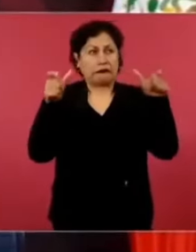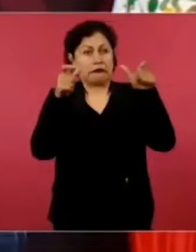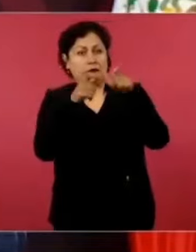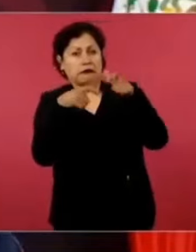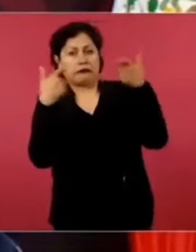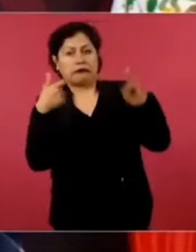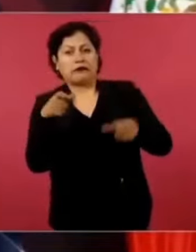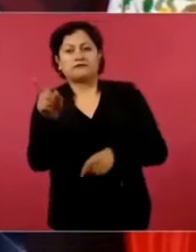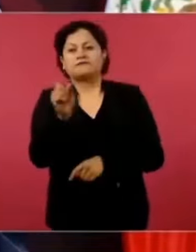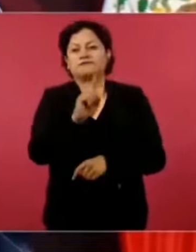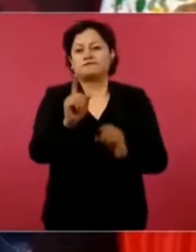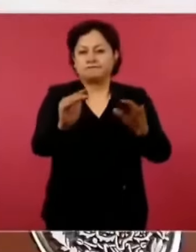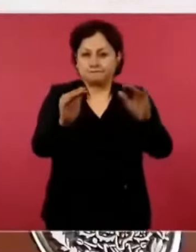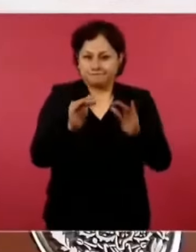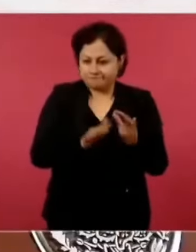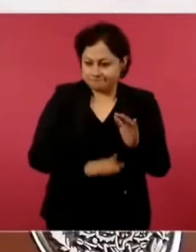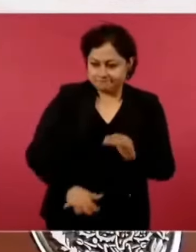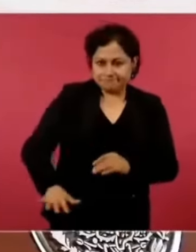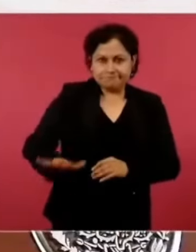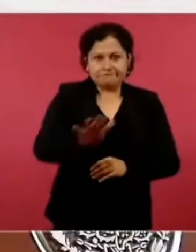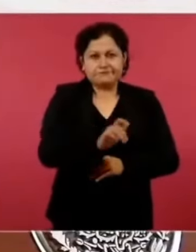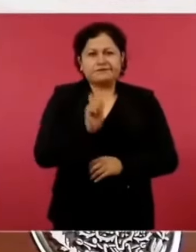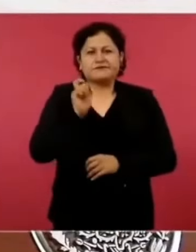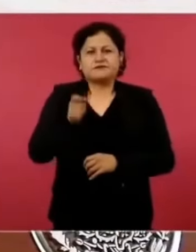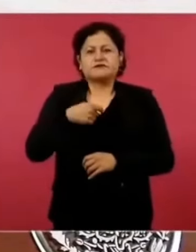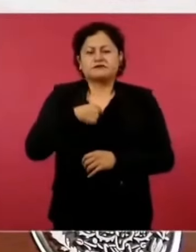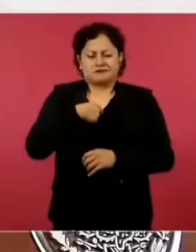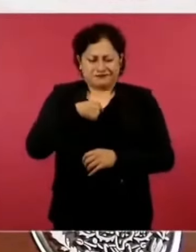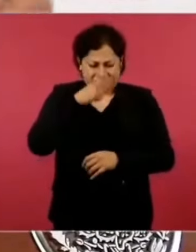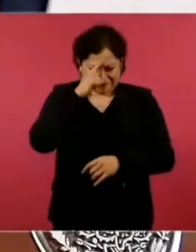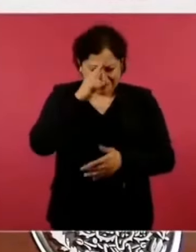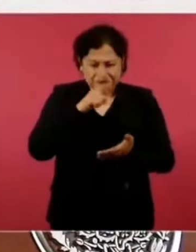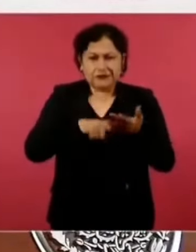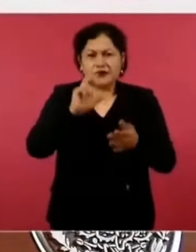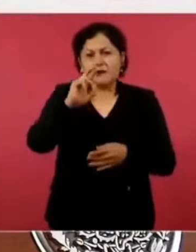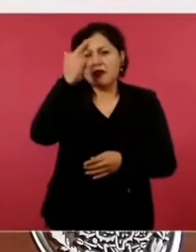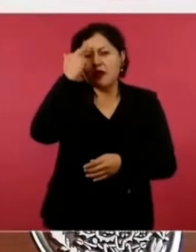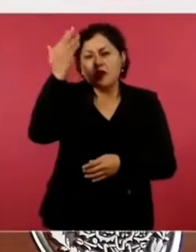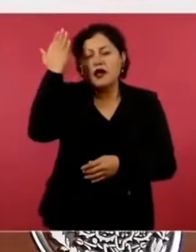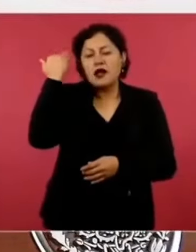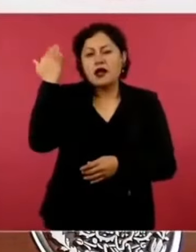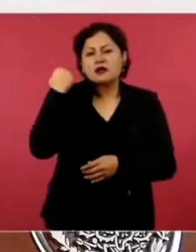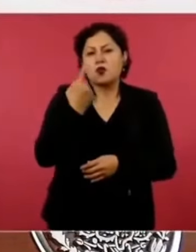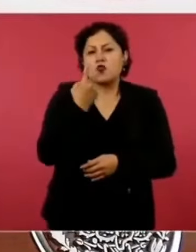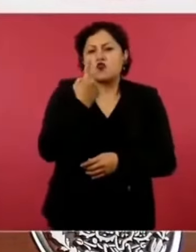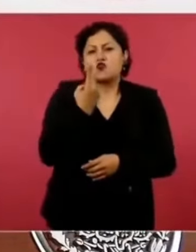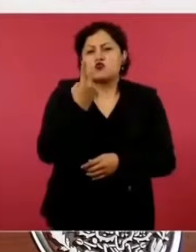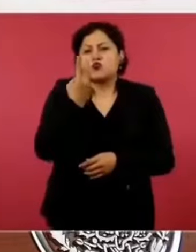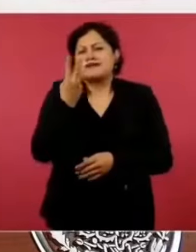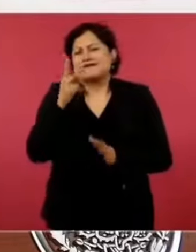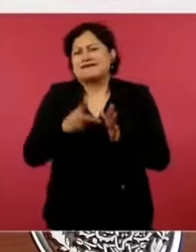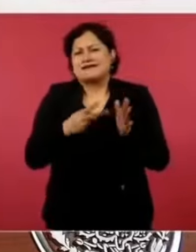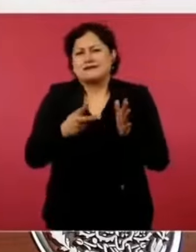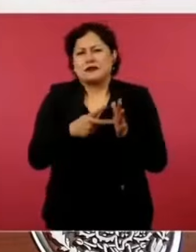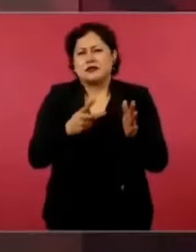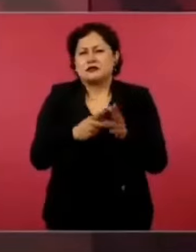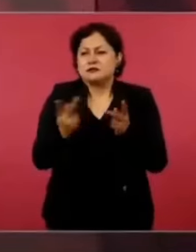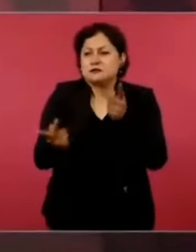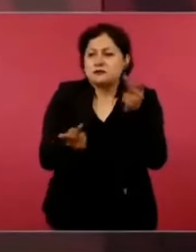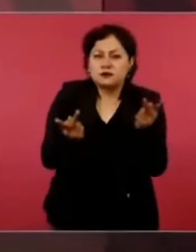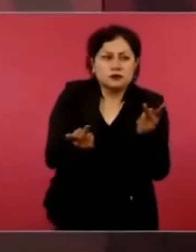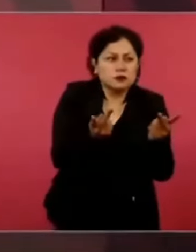Una vez hicimos una encuesta, no una vez, dos o tres veces y ya era el periódico Regeneración